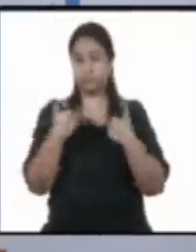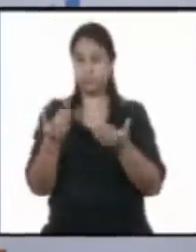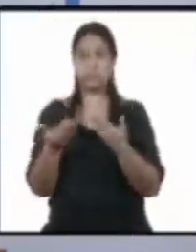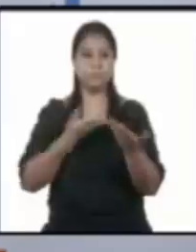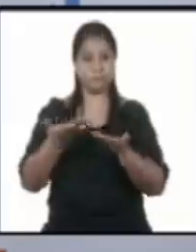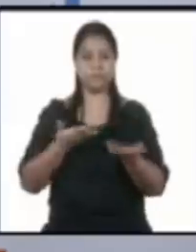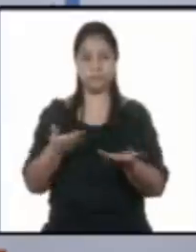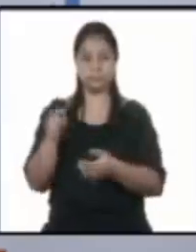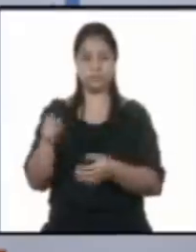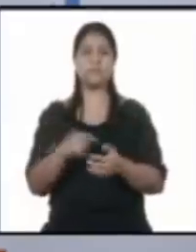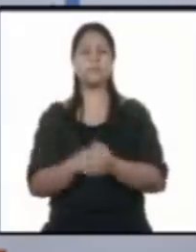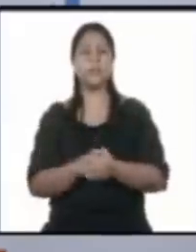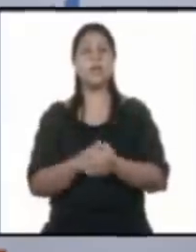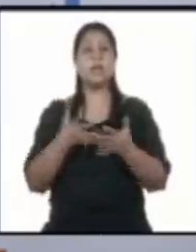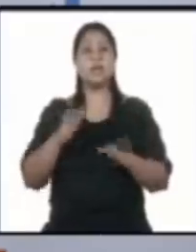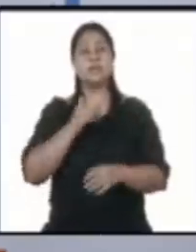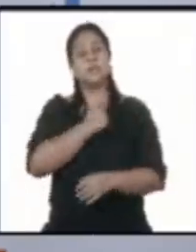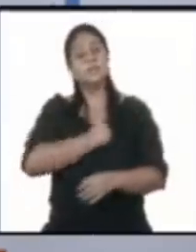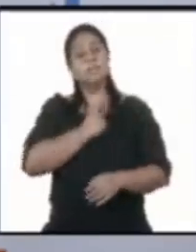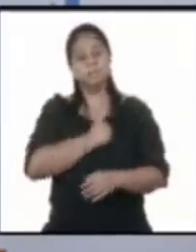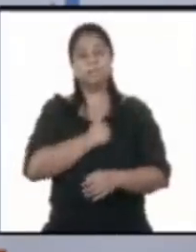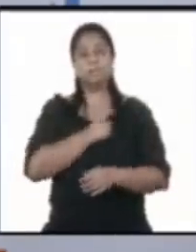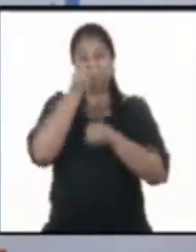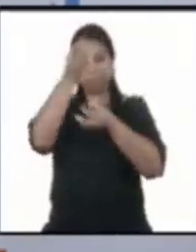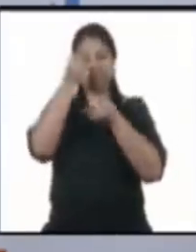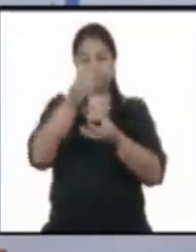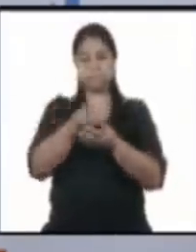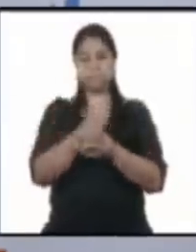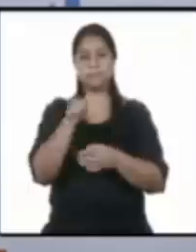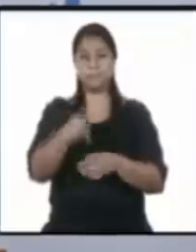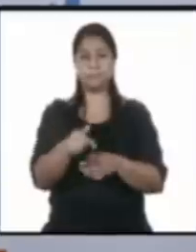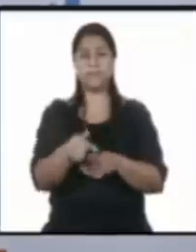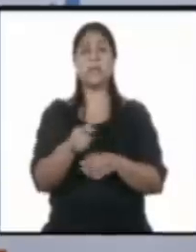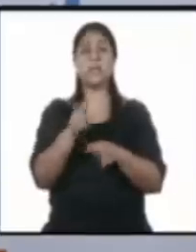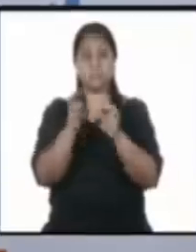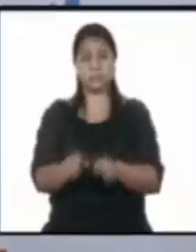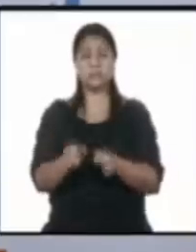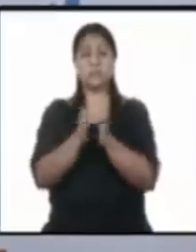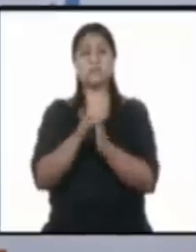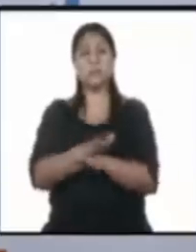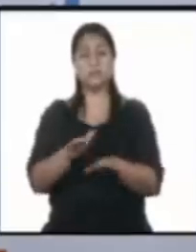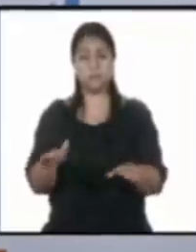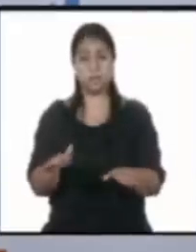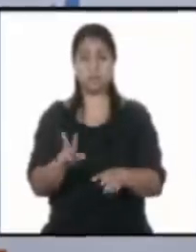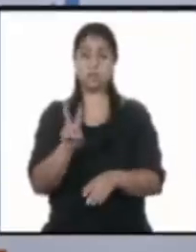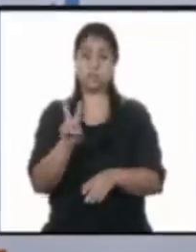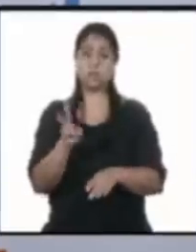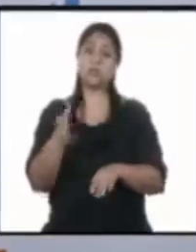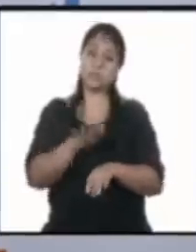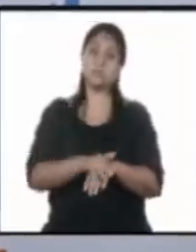hospitales. Lamento informarles que se agregan a la lista de personas fallecidas dos más,